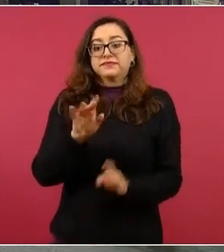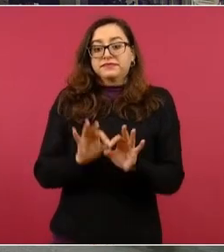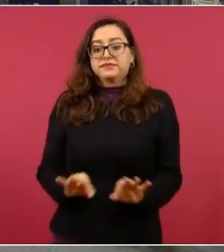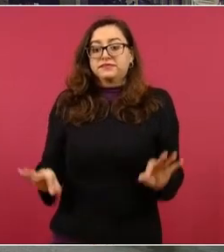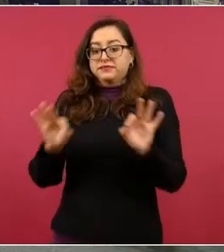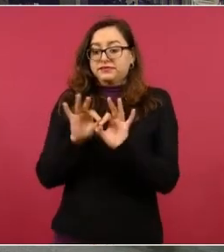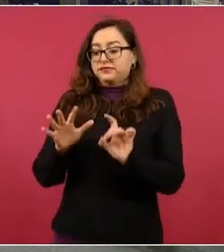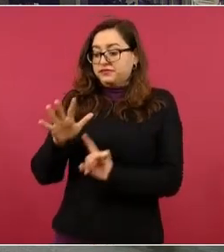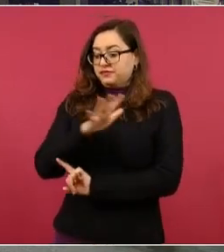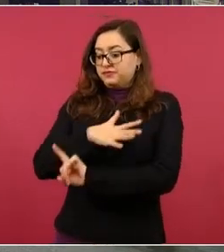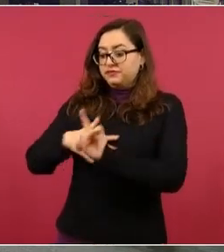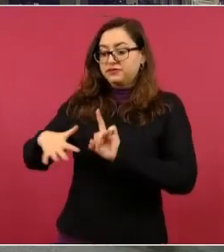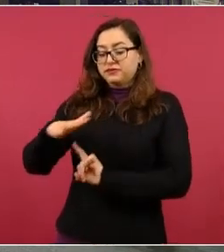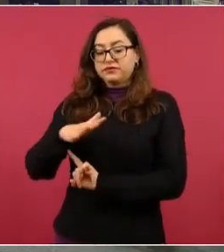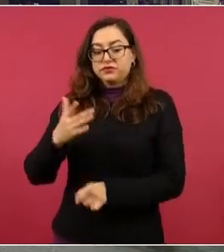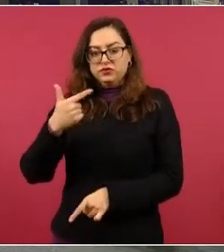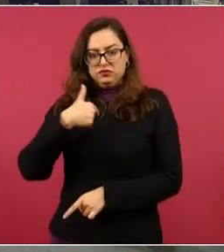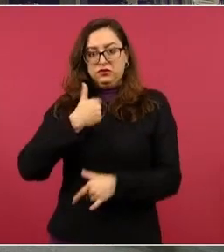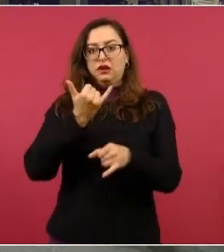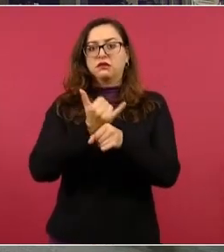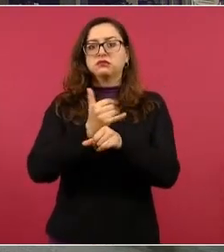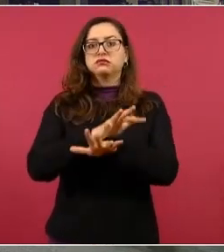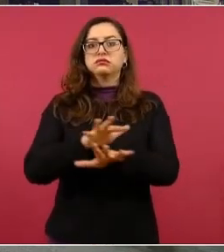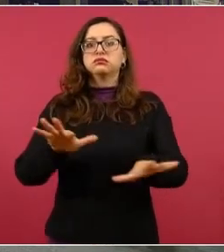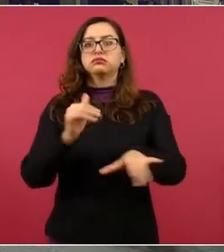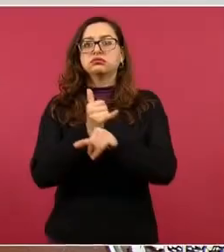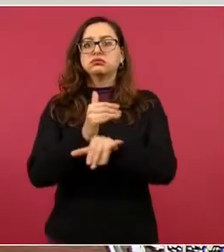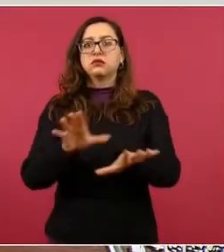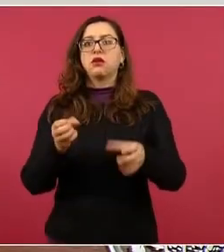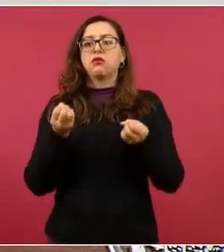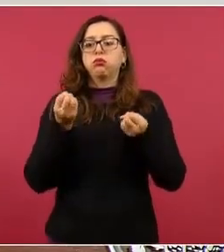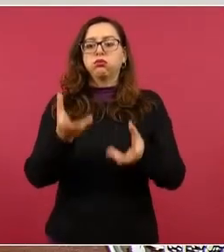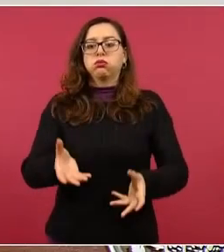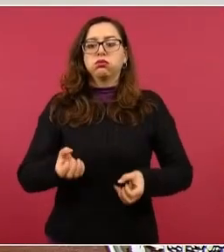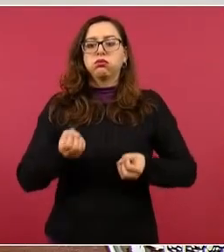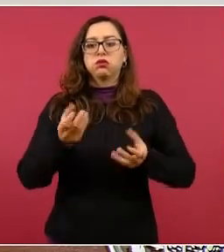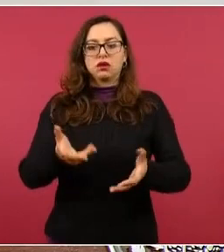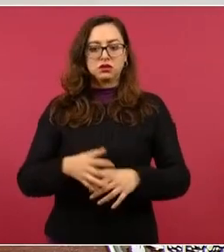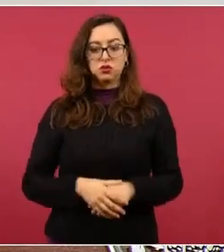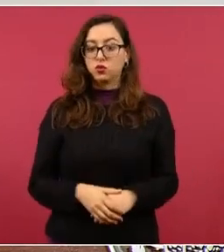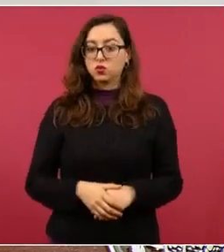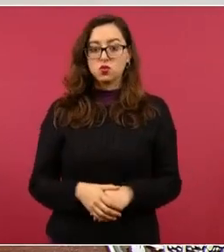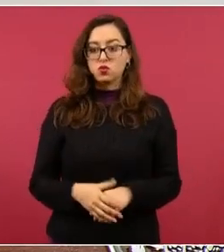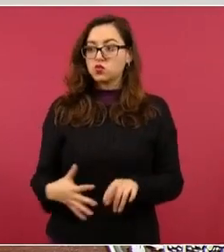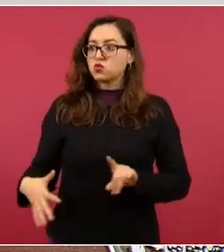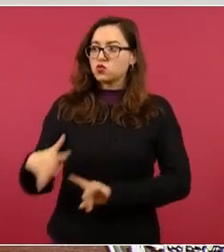porque mi trabajo, además de informar, es el de concientizar.